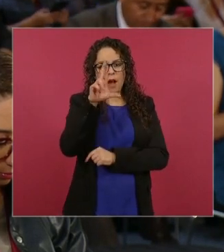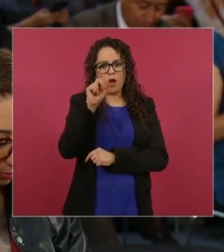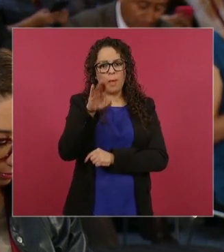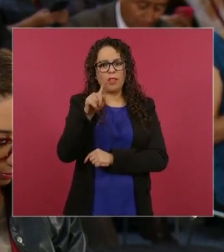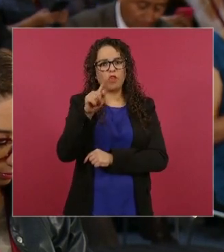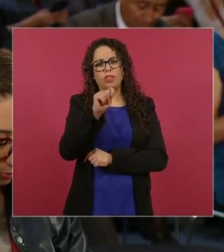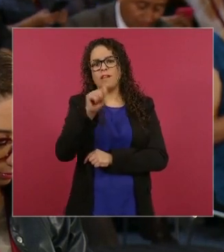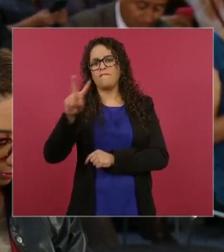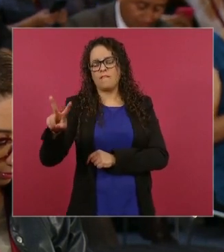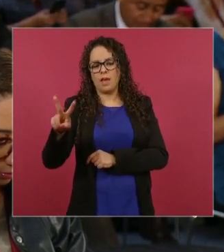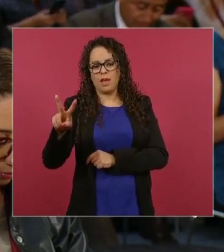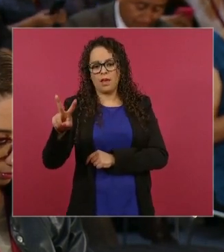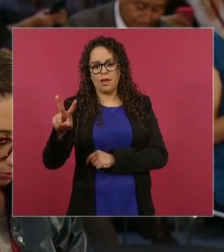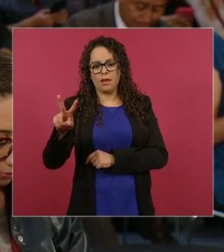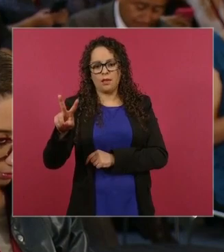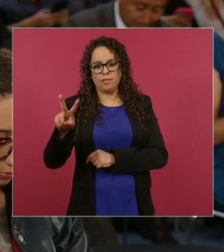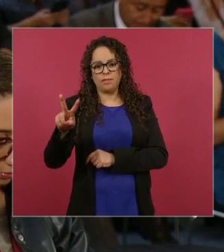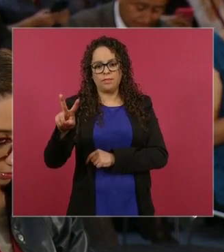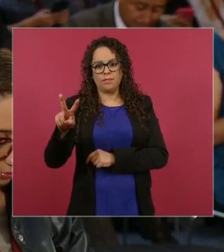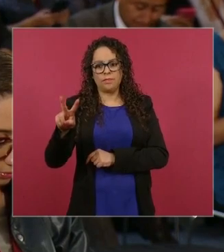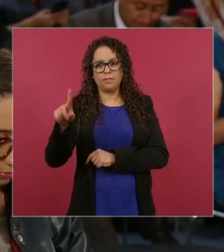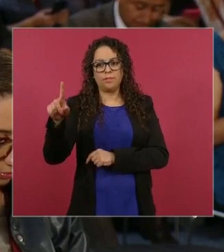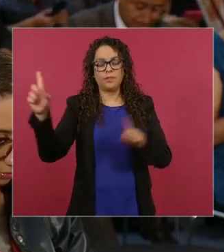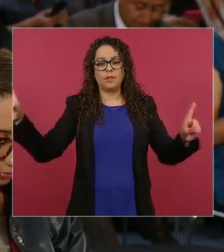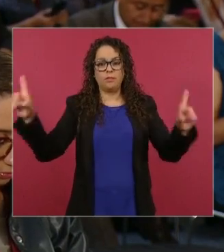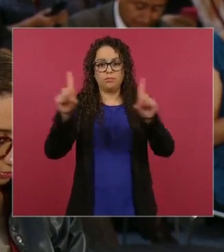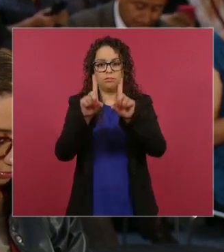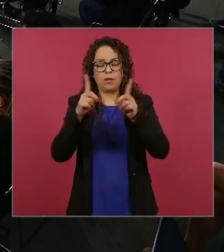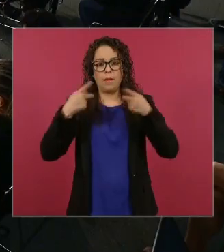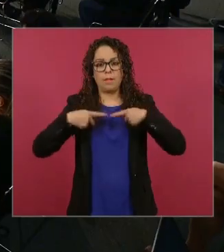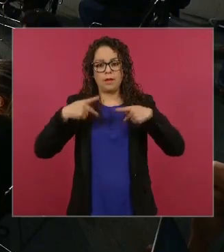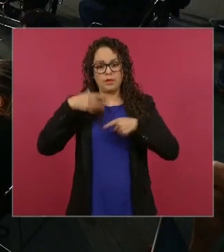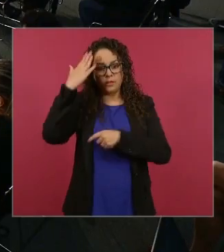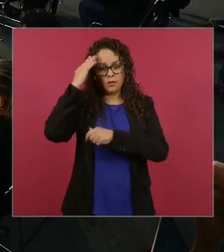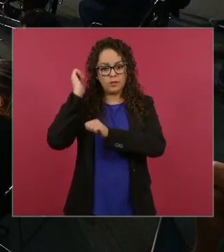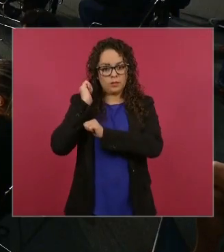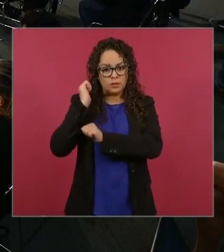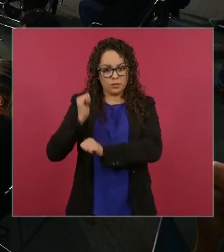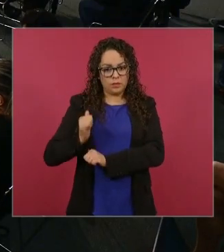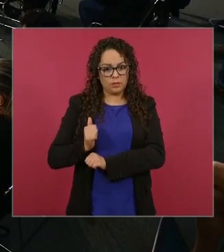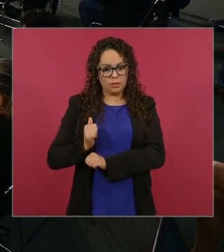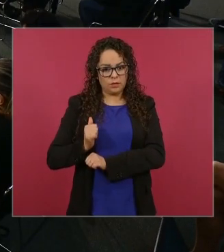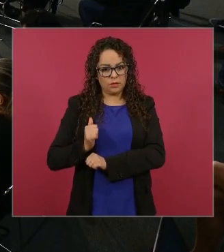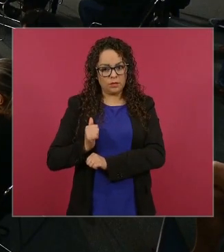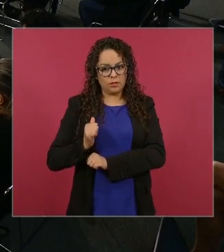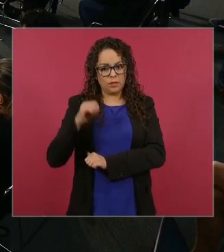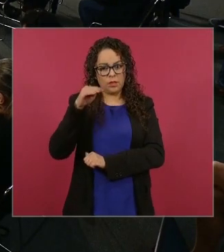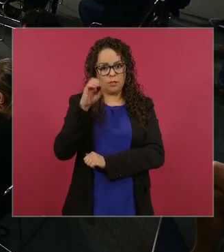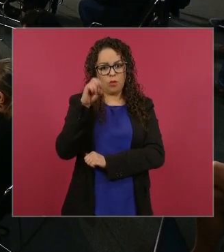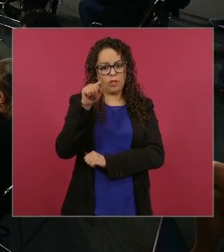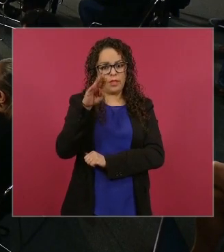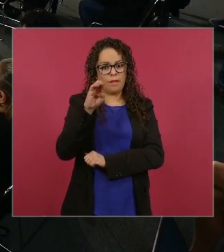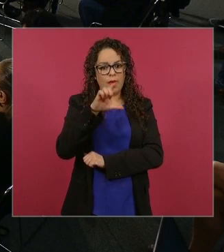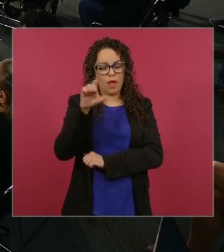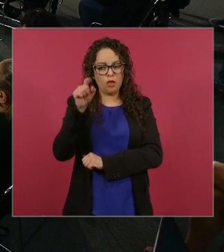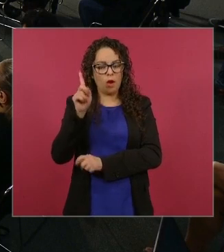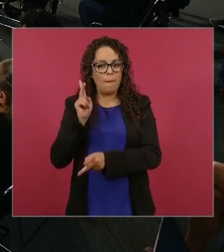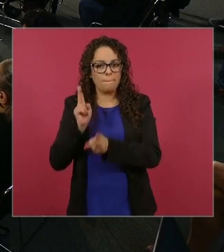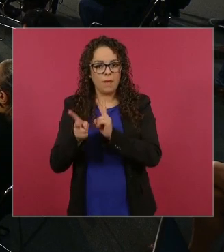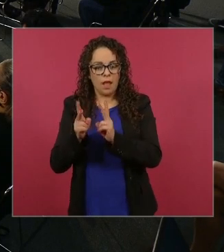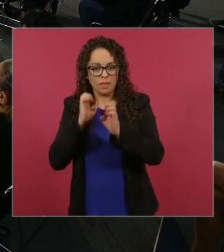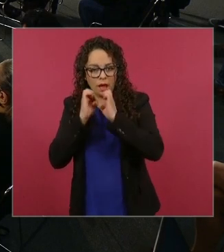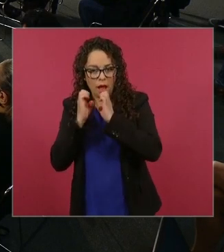entrevista con el titular de la Draga Montebello de la Semar en el río